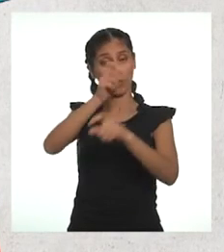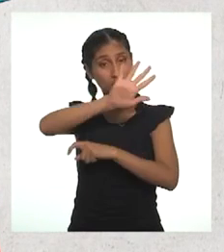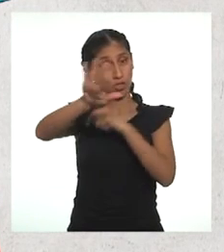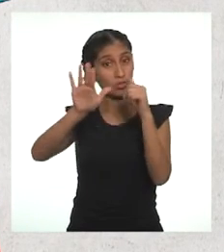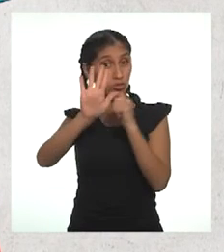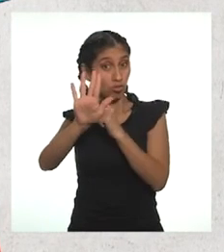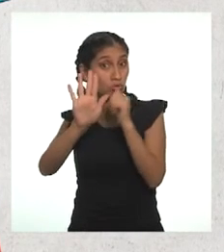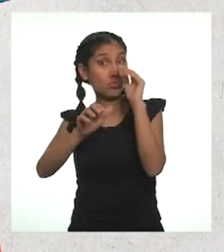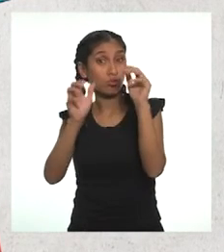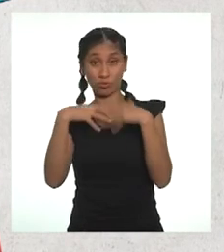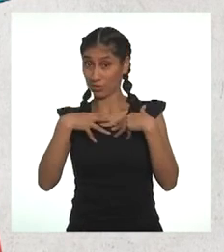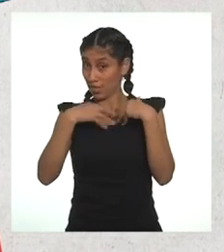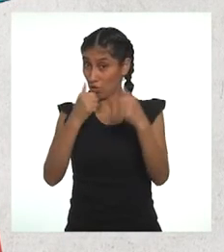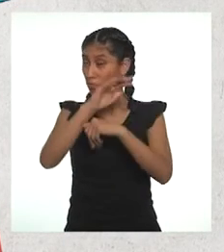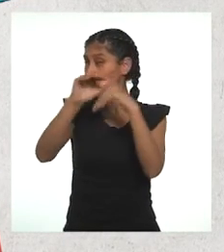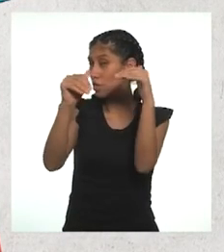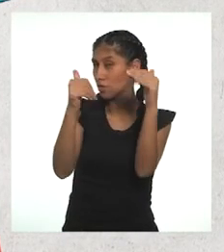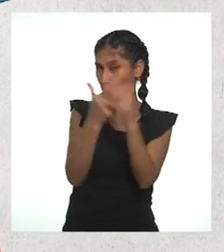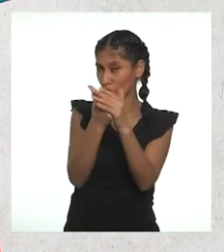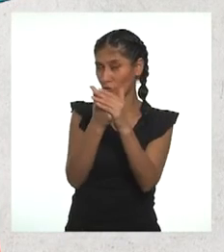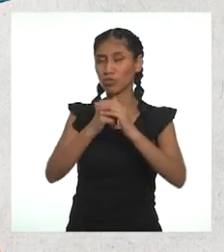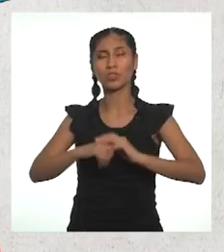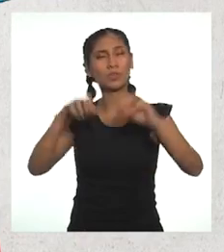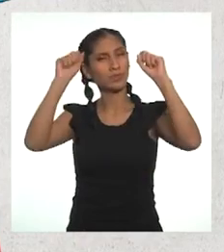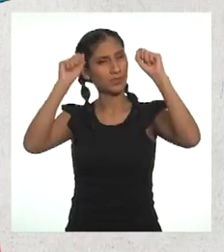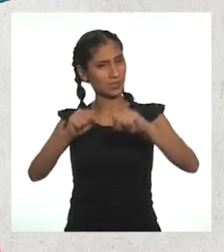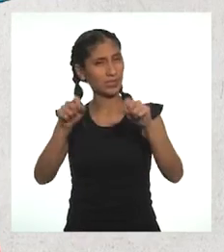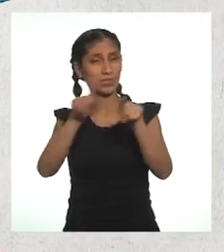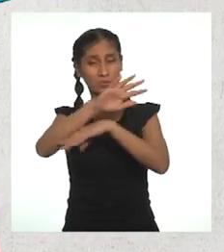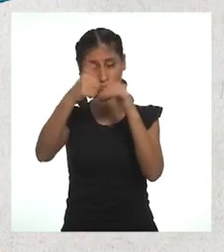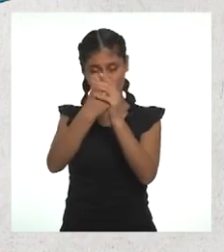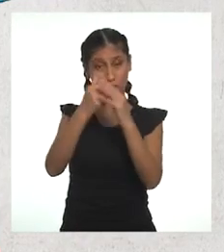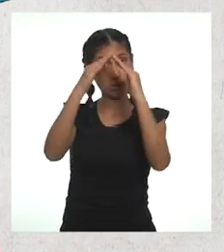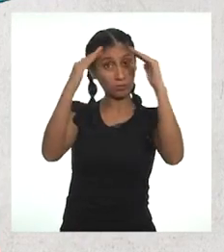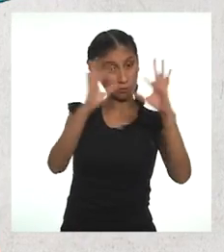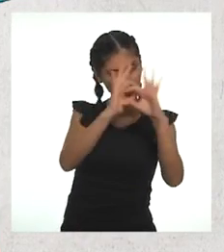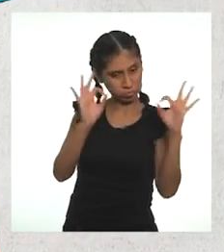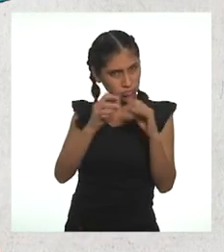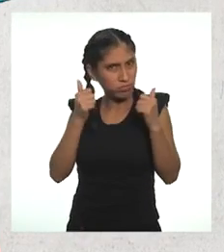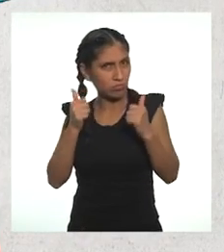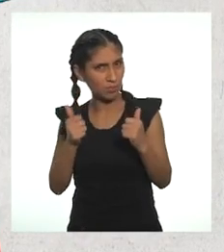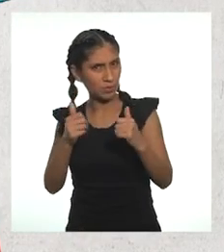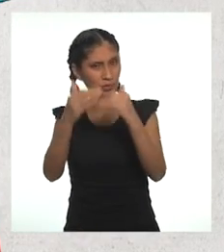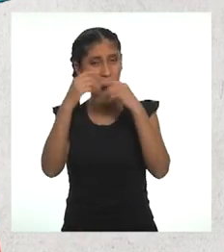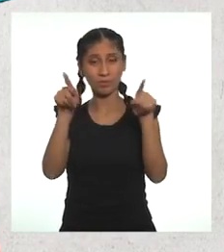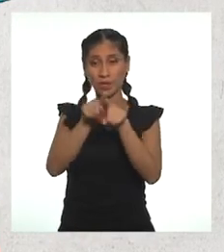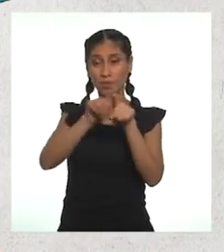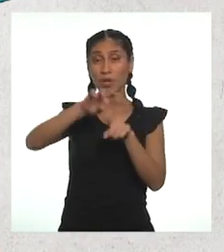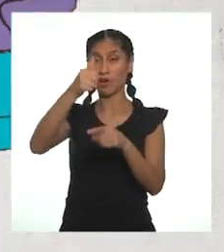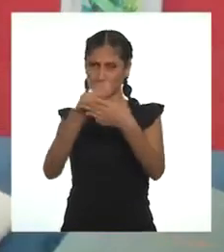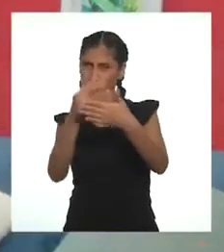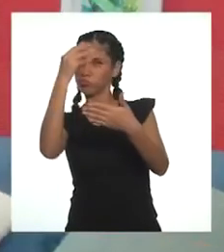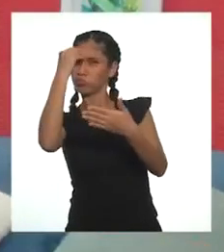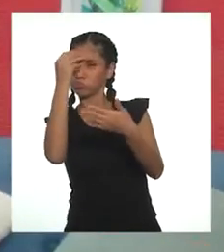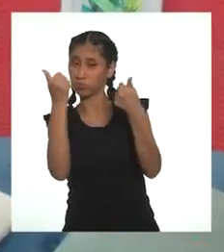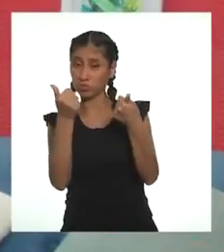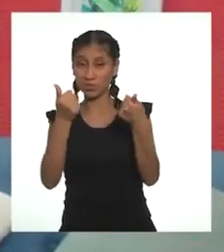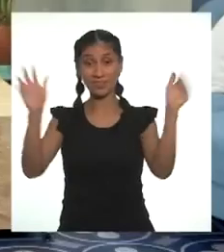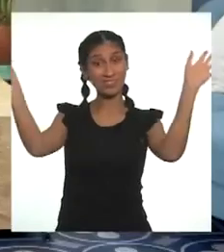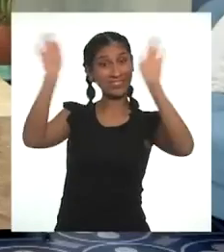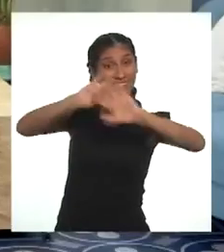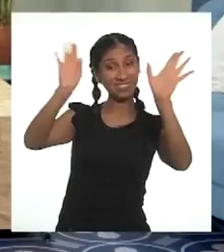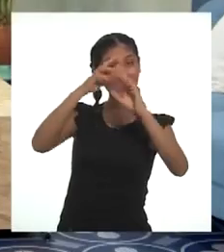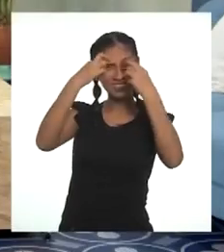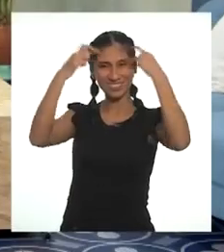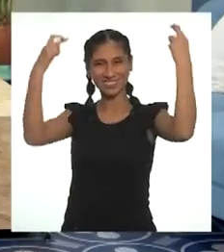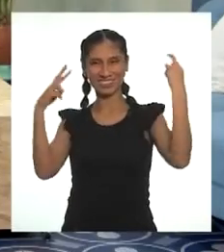la salud de todas las personas, contando con mejores servicios y espacios adecuados y limpios. Así es, Mario. Otro gran día de aprendizaje.